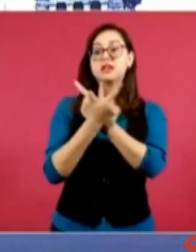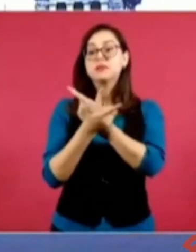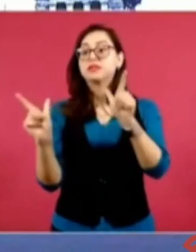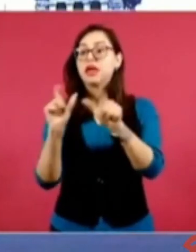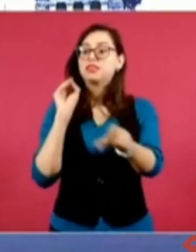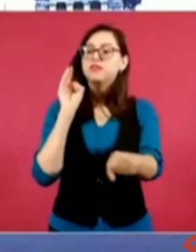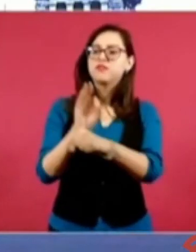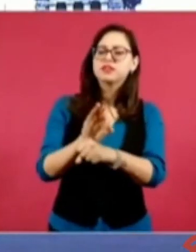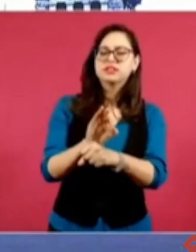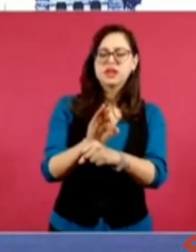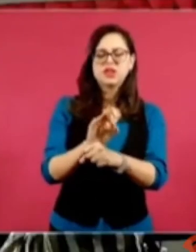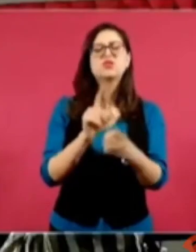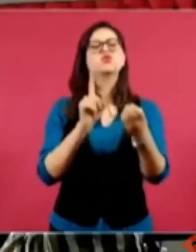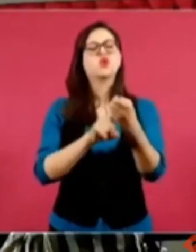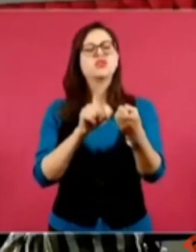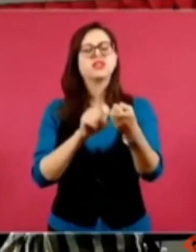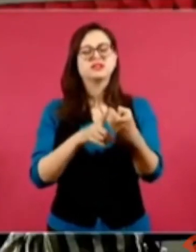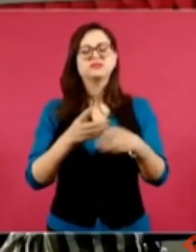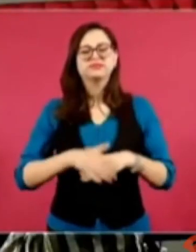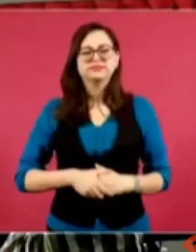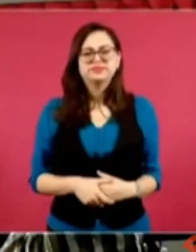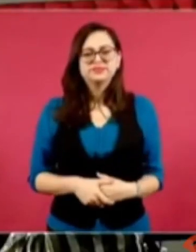¿y dónde está la libertad de expresión?